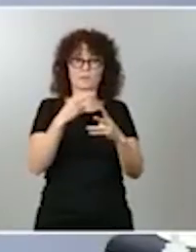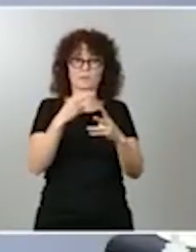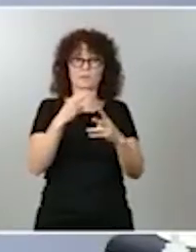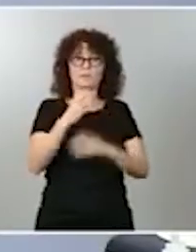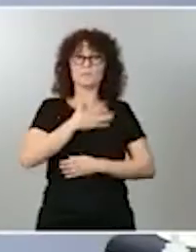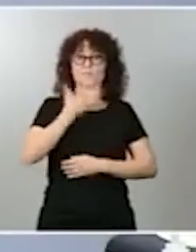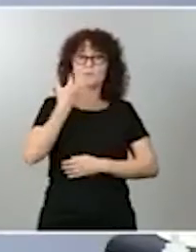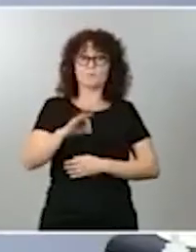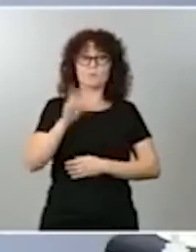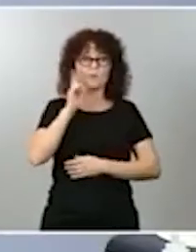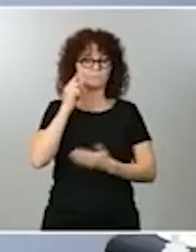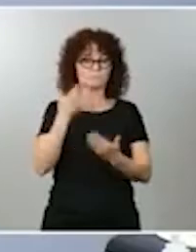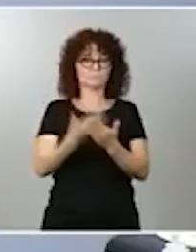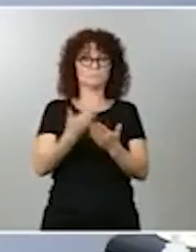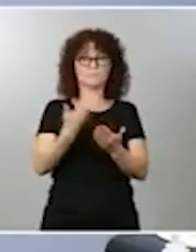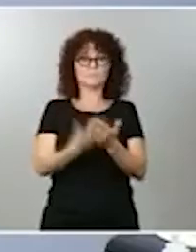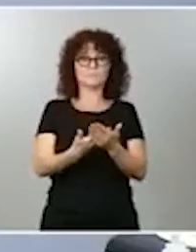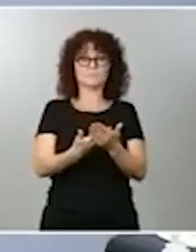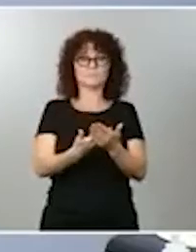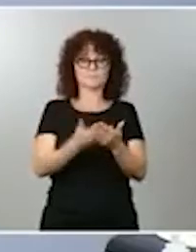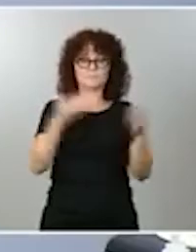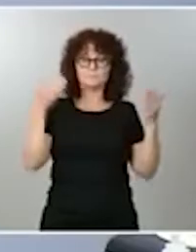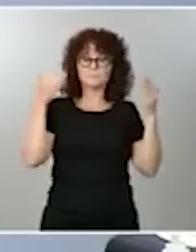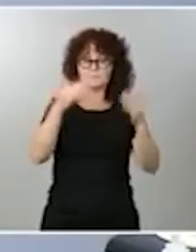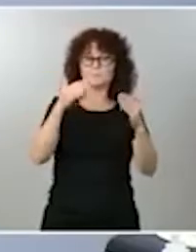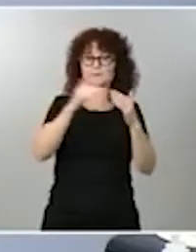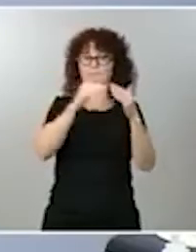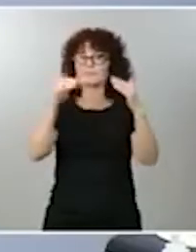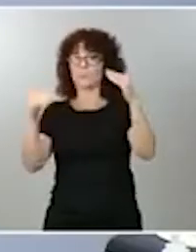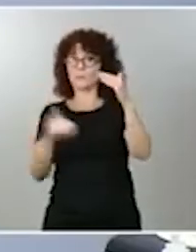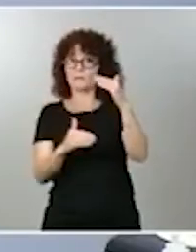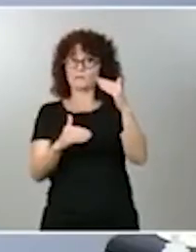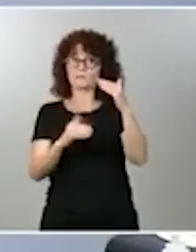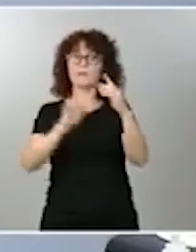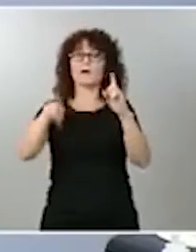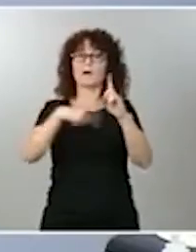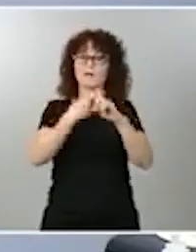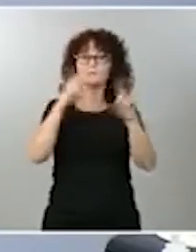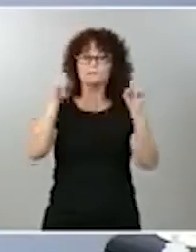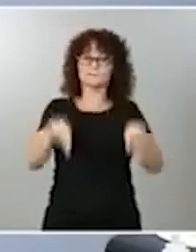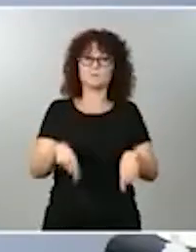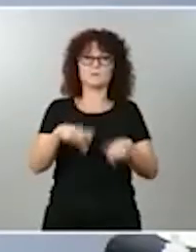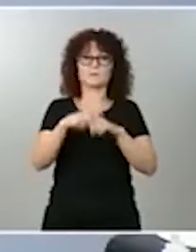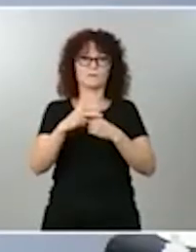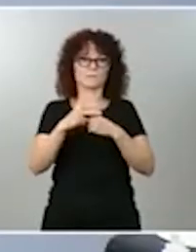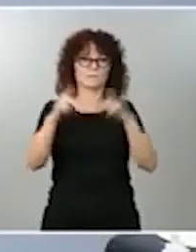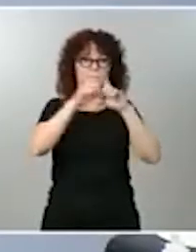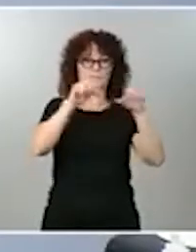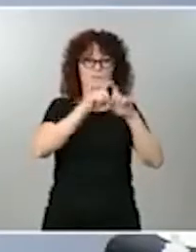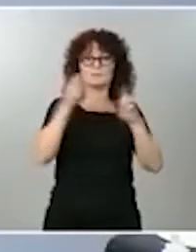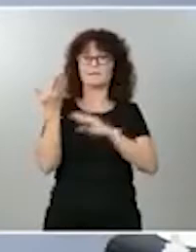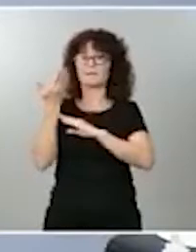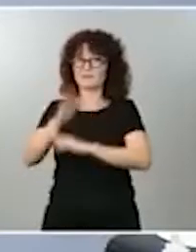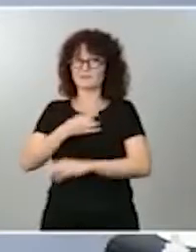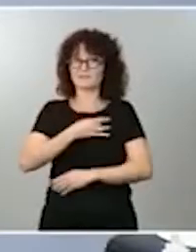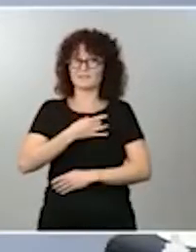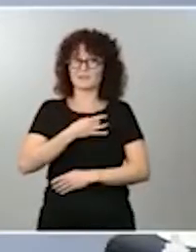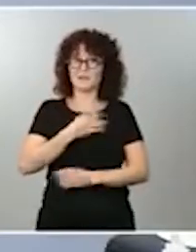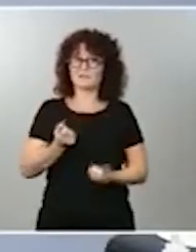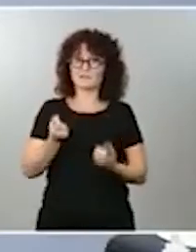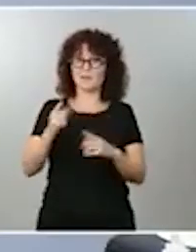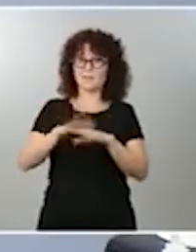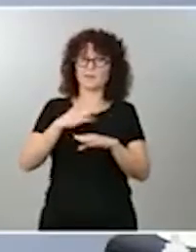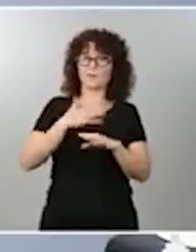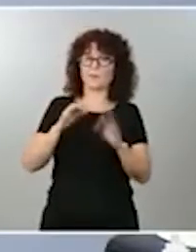ponemos el foco sobre esas desigualdades, dotamos de herramientas a empresas y a representantes sindicales para poder pactar, acordar,